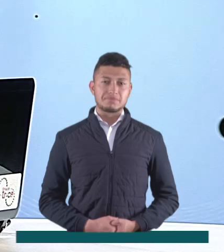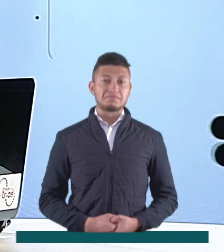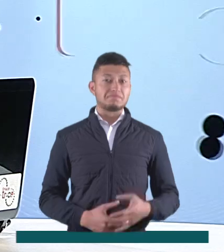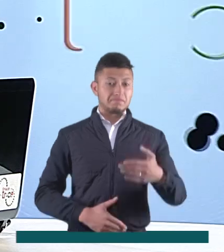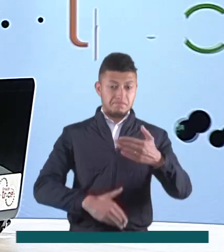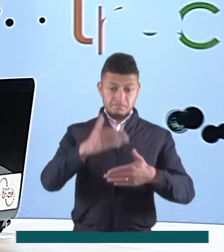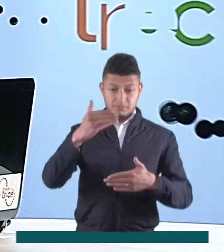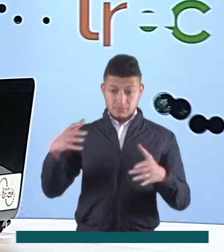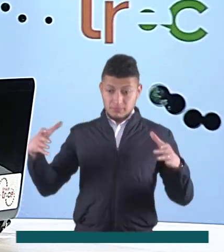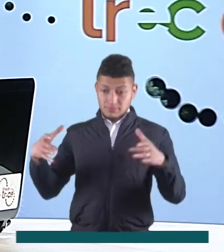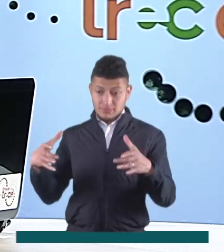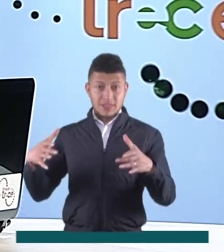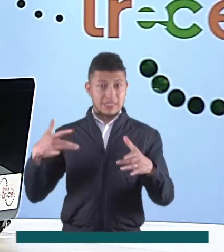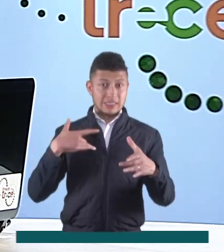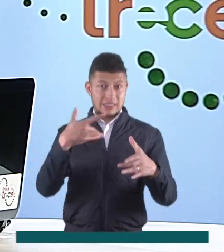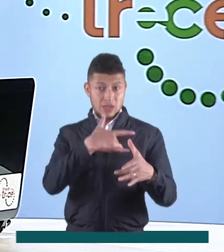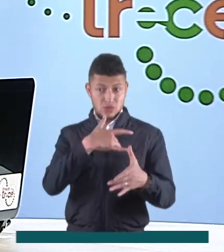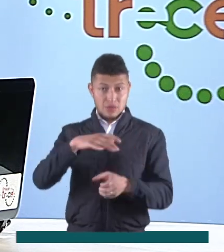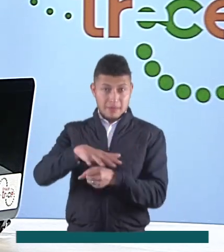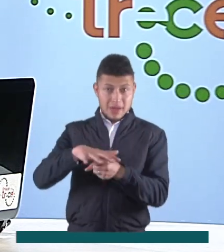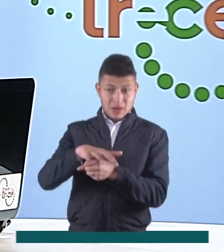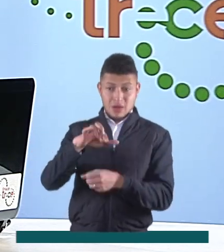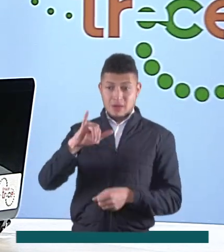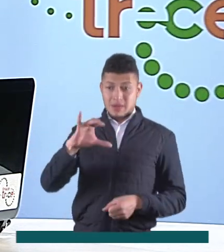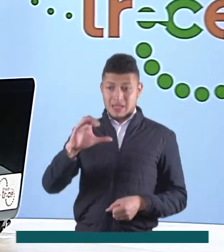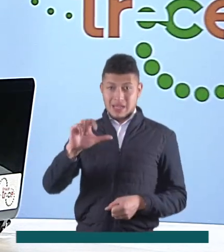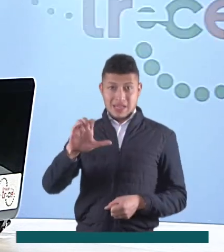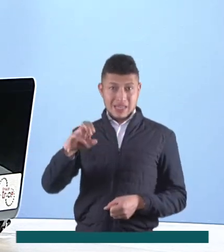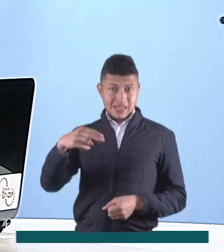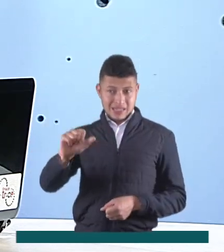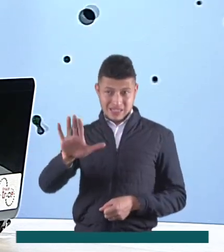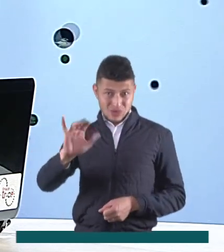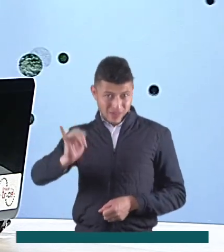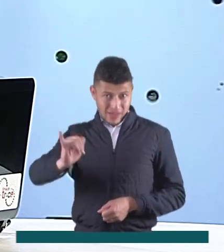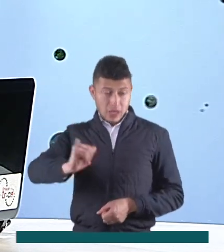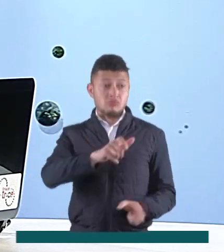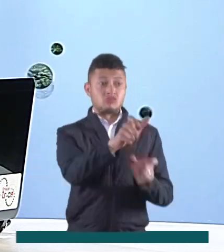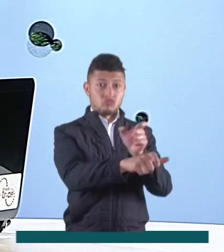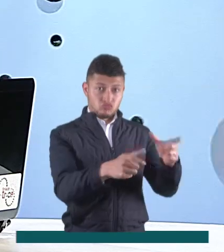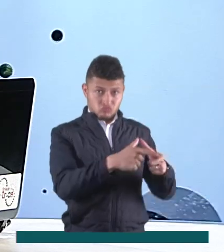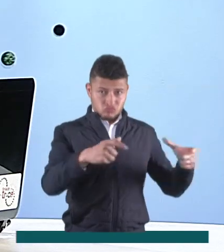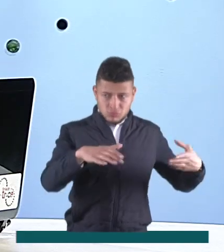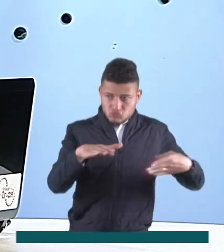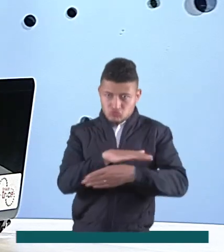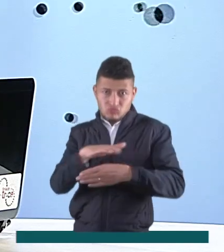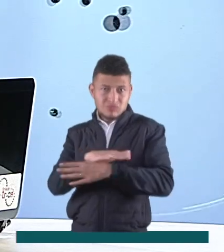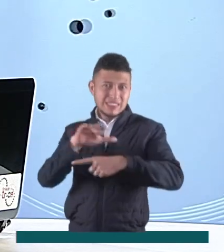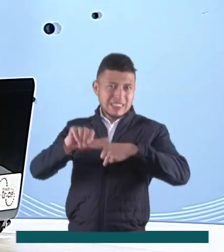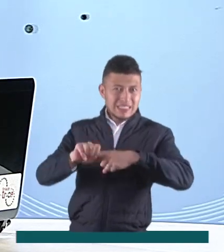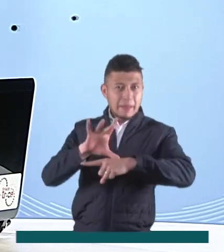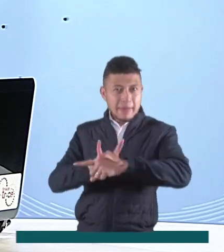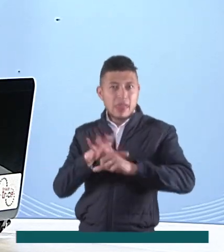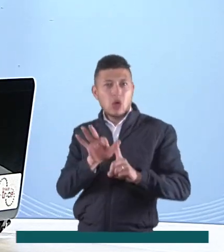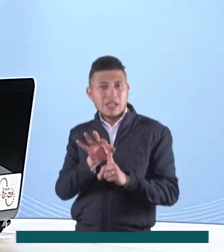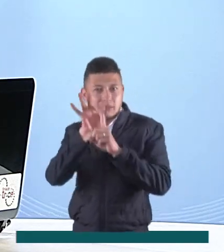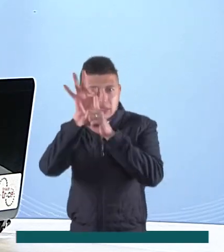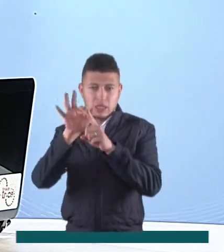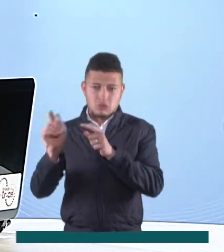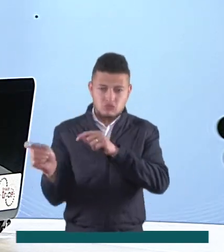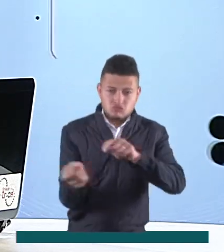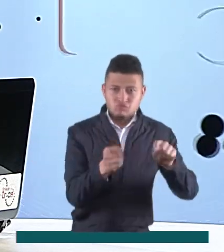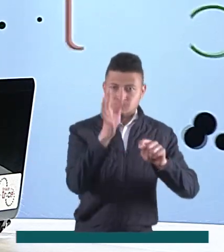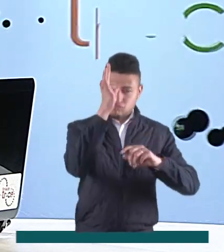Con la puesta en funcionamiento de la unidad de salud en el barrio Picaleña de Ibagué, cientos de personas podrán tener acceso a citas médicas con